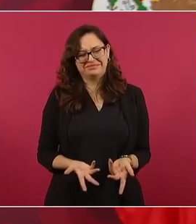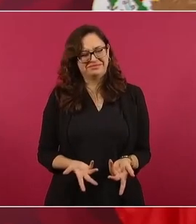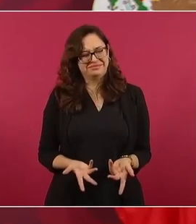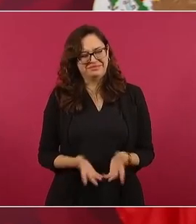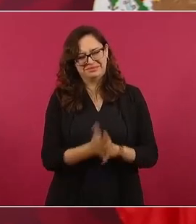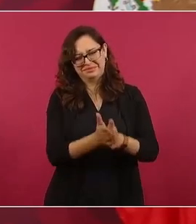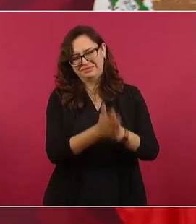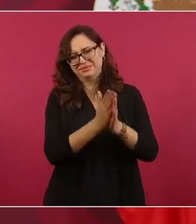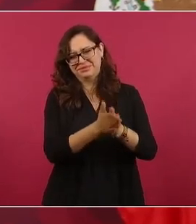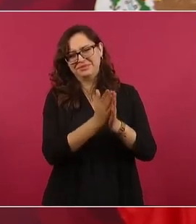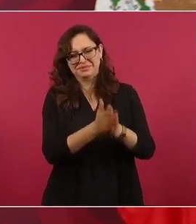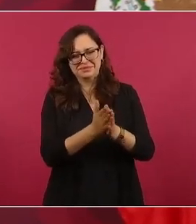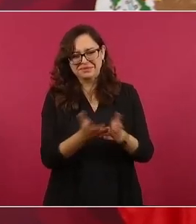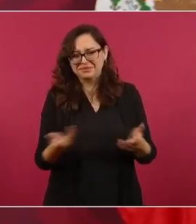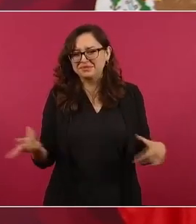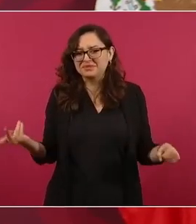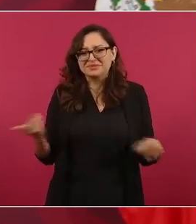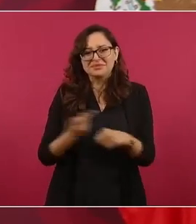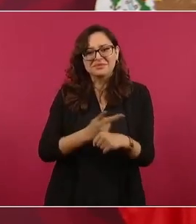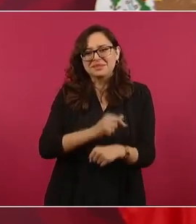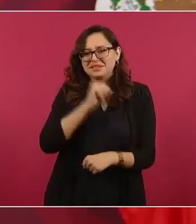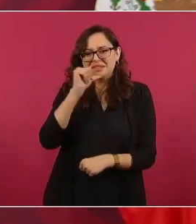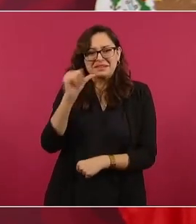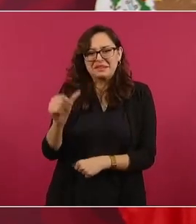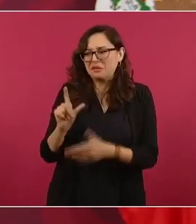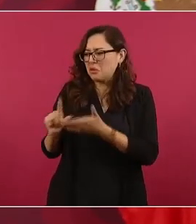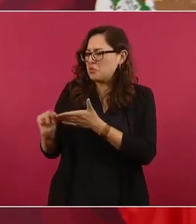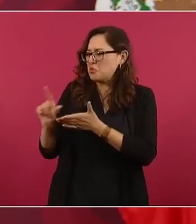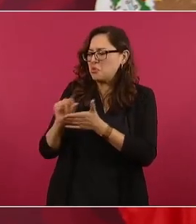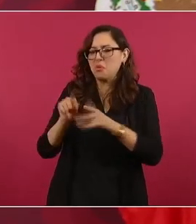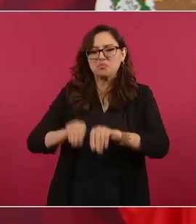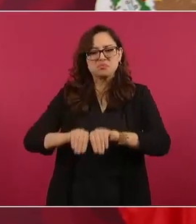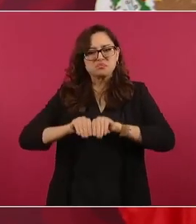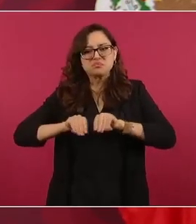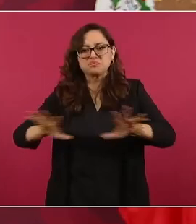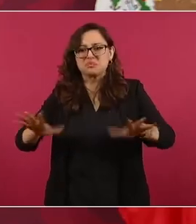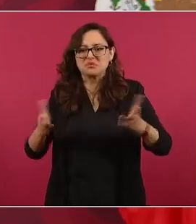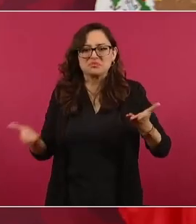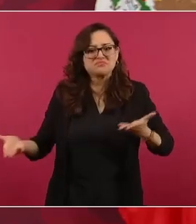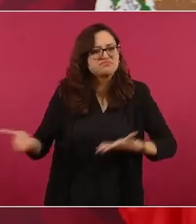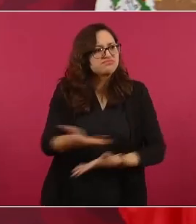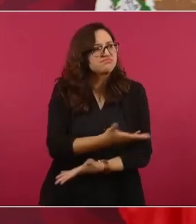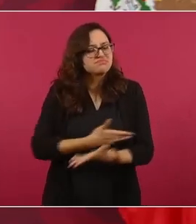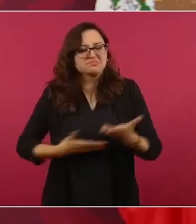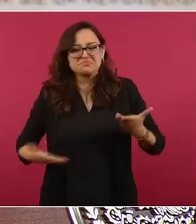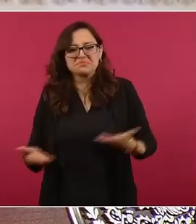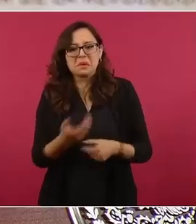No pasa nada, no pasa absolutamente nada.